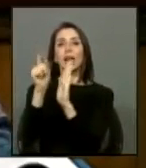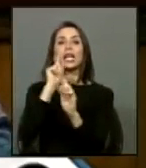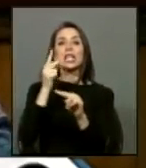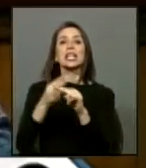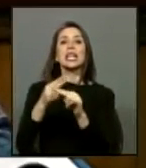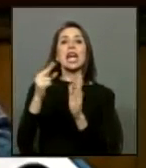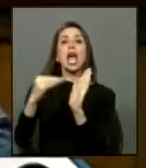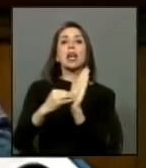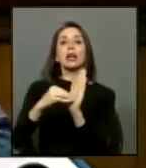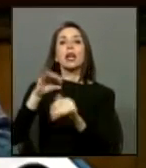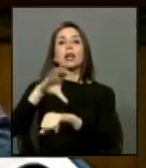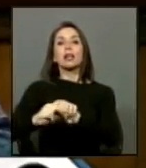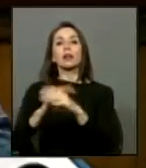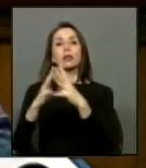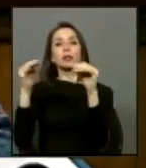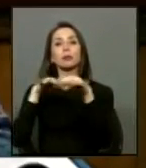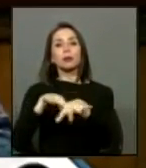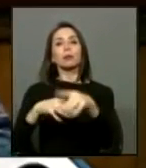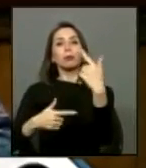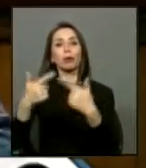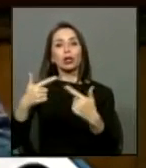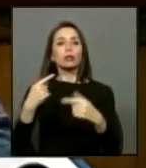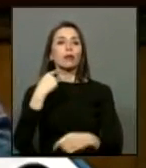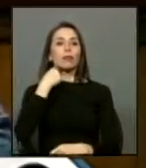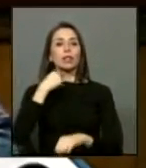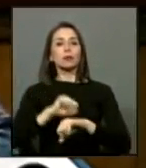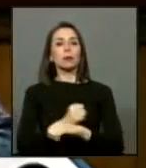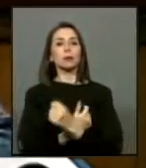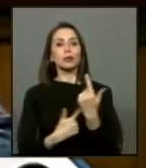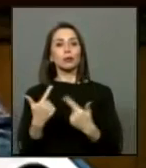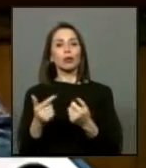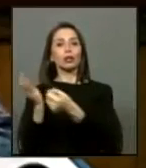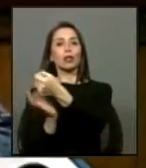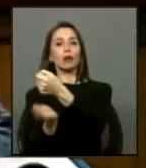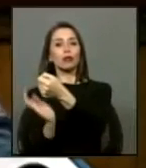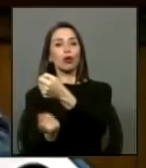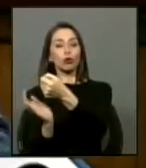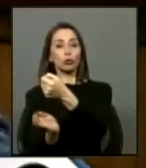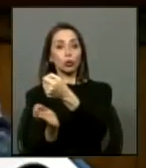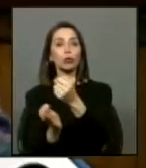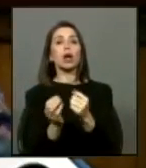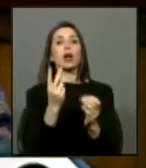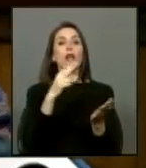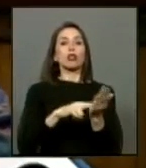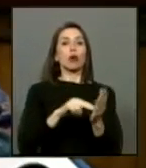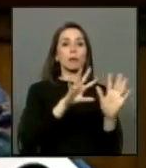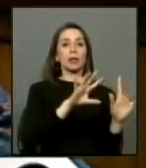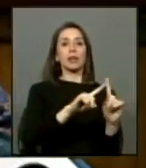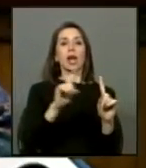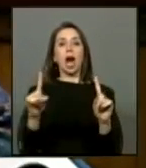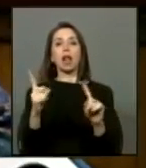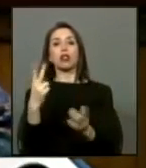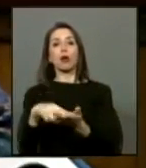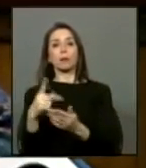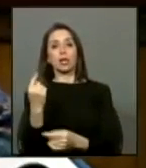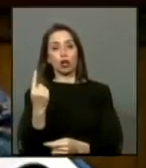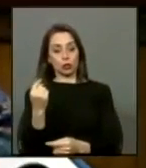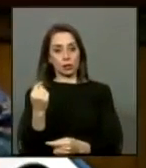de Detenidos Desaparecidos, Ejecutados Políticos y Víctimas de Prisión Política y Tortura que funcionó entre los años 2010 y 2011.